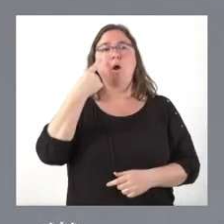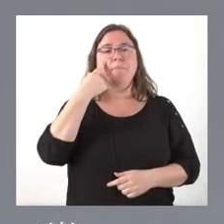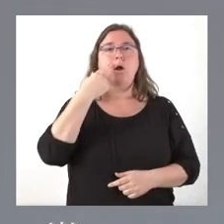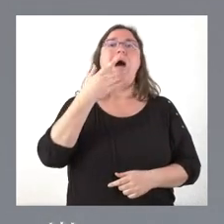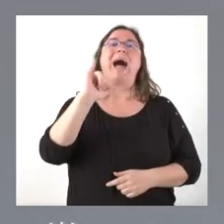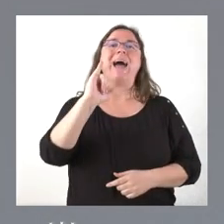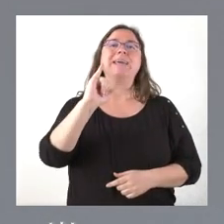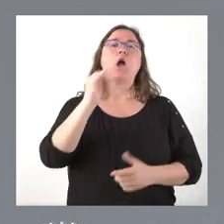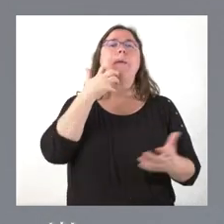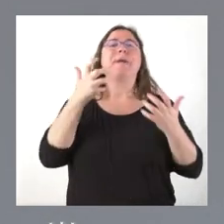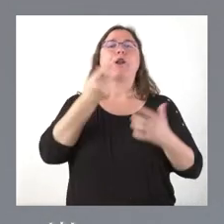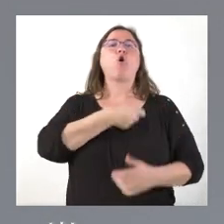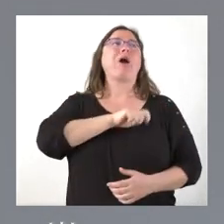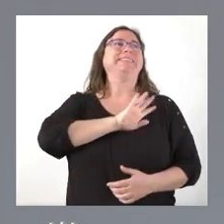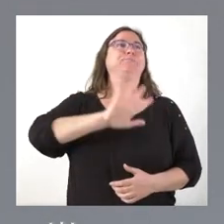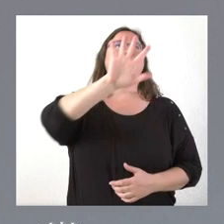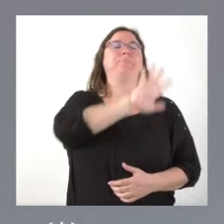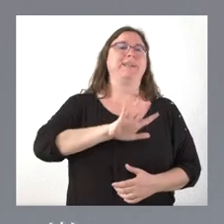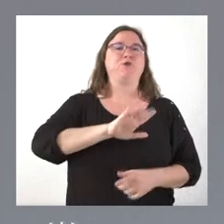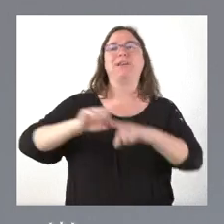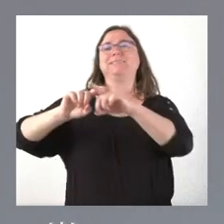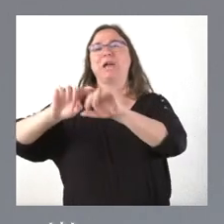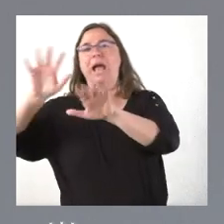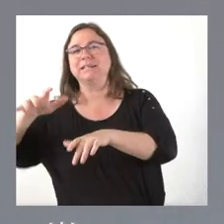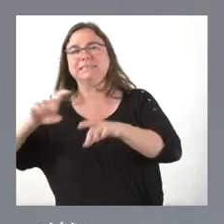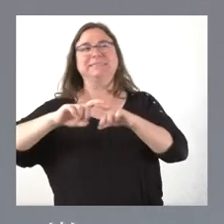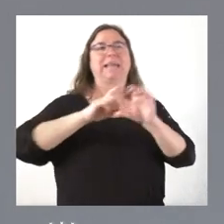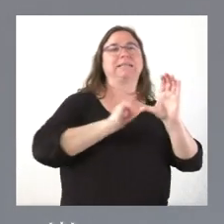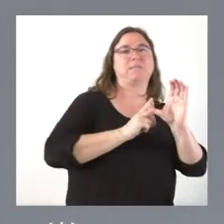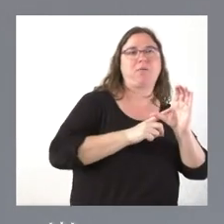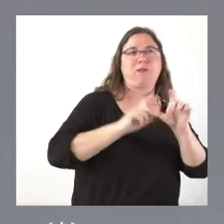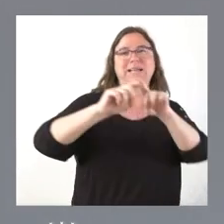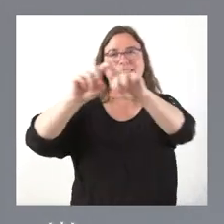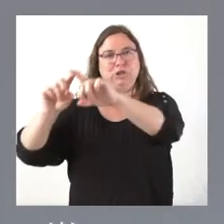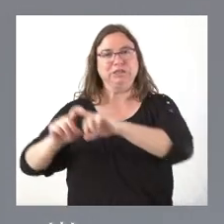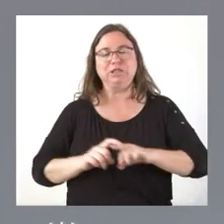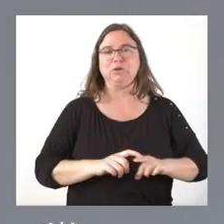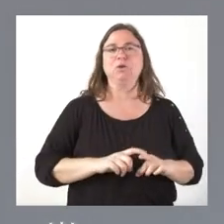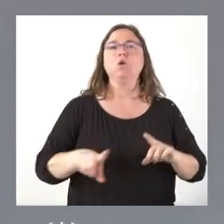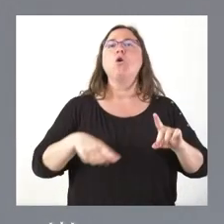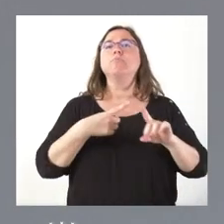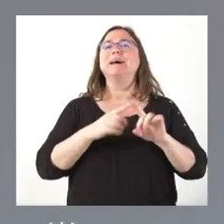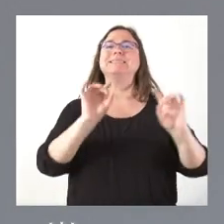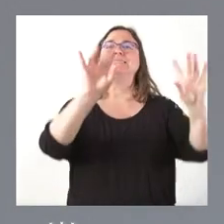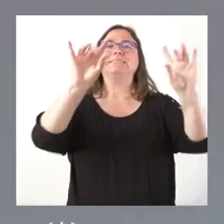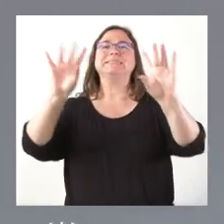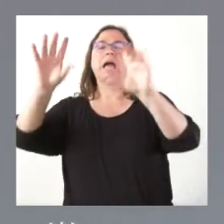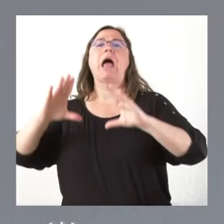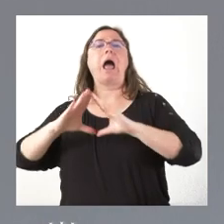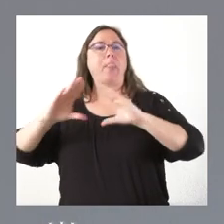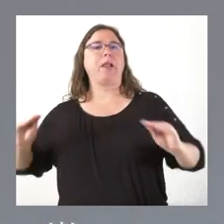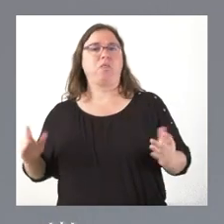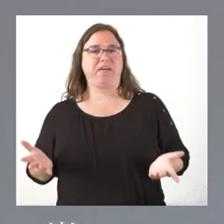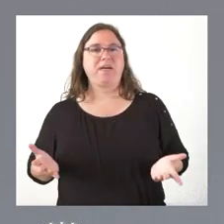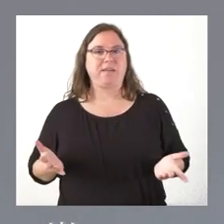español con manifestaciones en Castilla, con manifestaciones en Extremadura y con singularidades en Andalucía, etcétera,